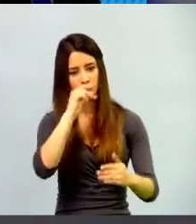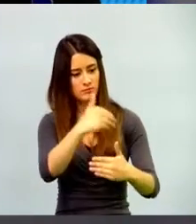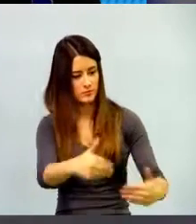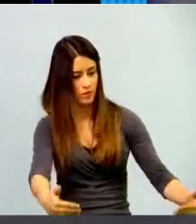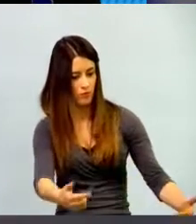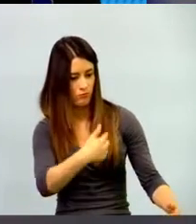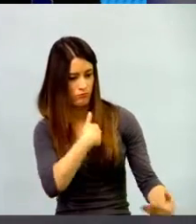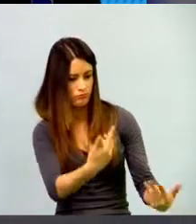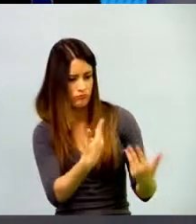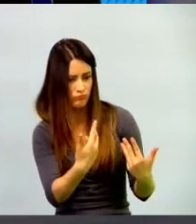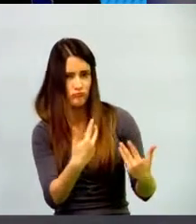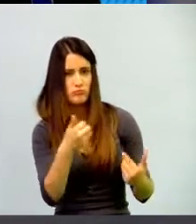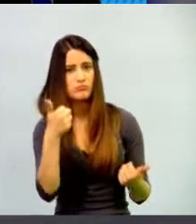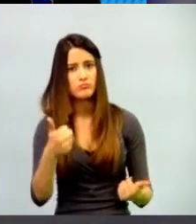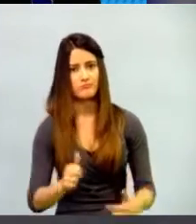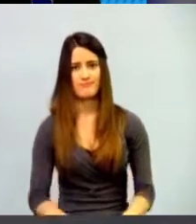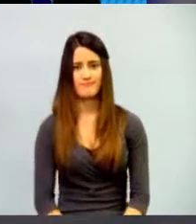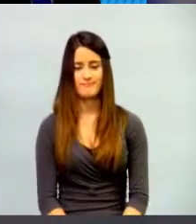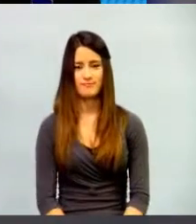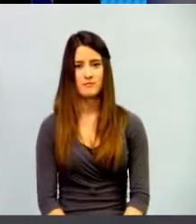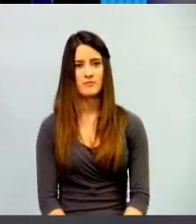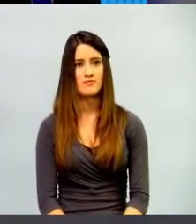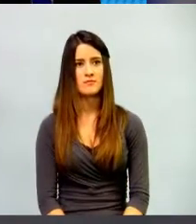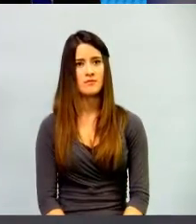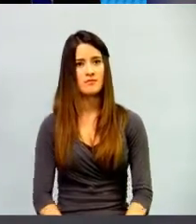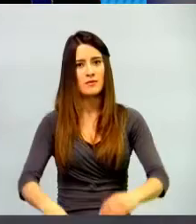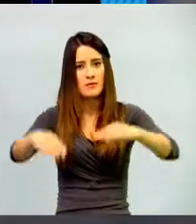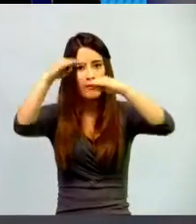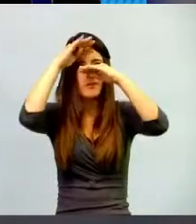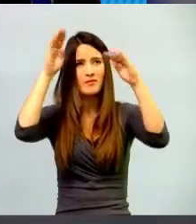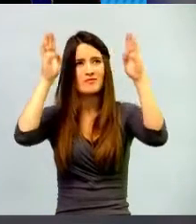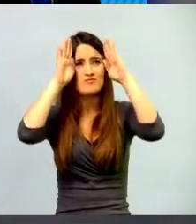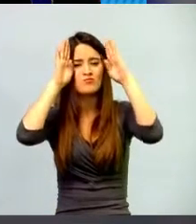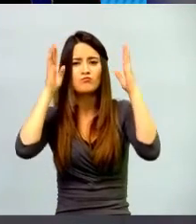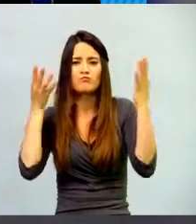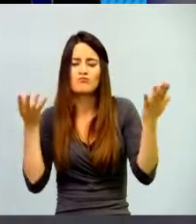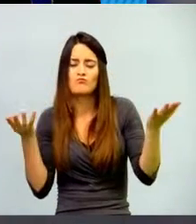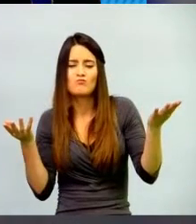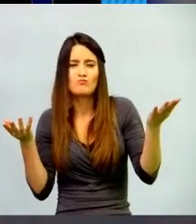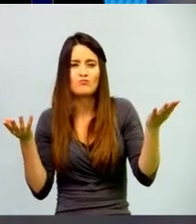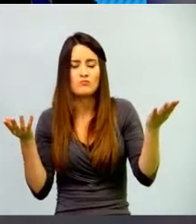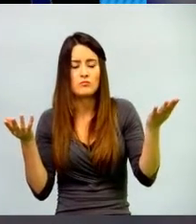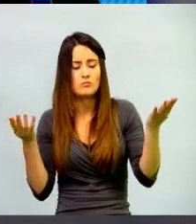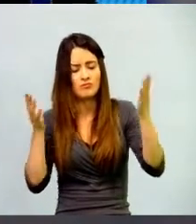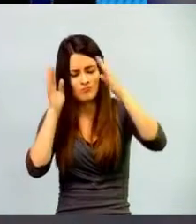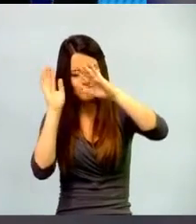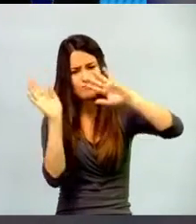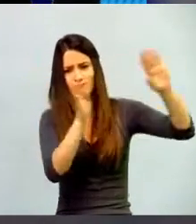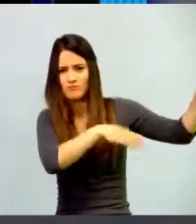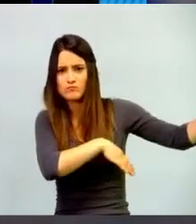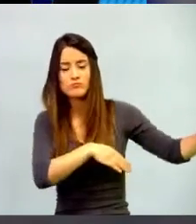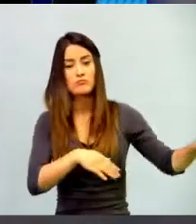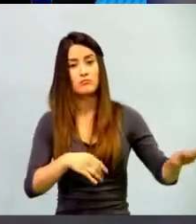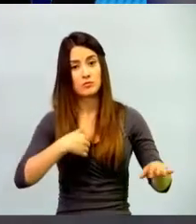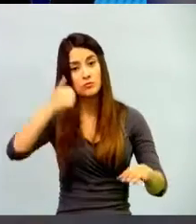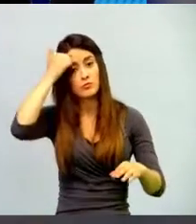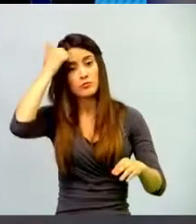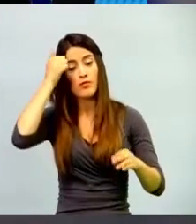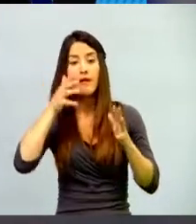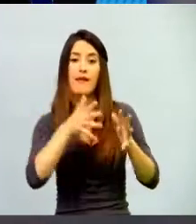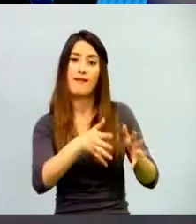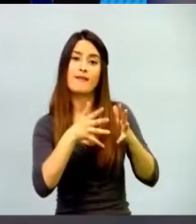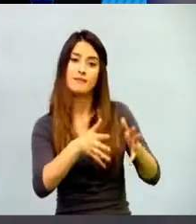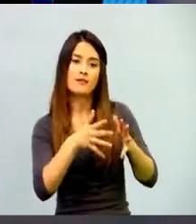ese paradigma también es entender que los docentes también aprendemos mientras enseñamos. Como decía, que uno